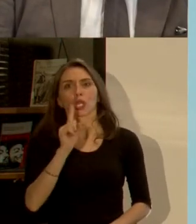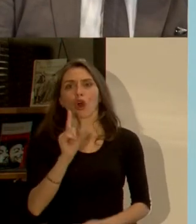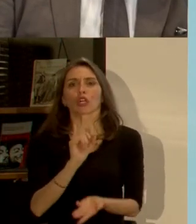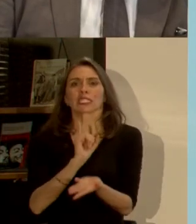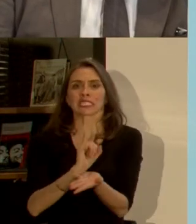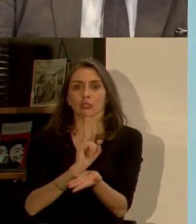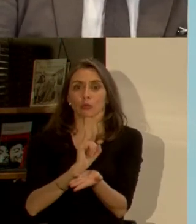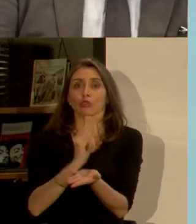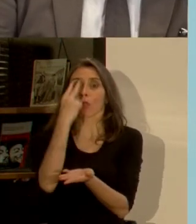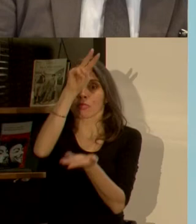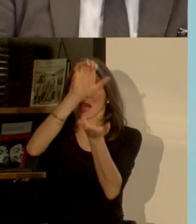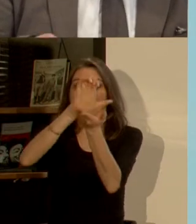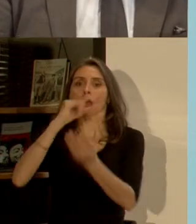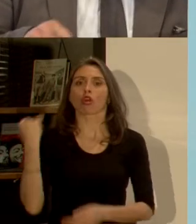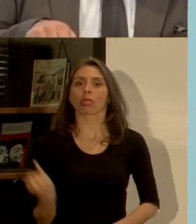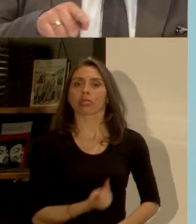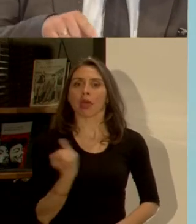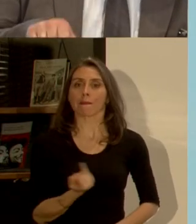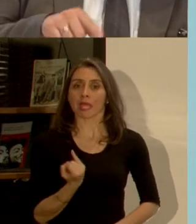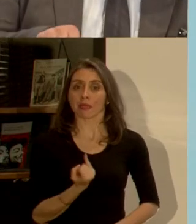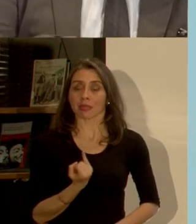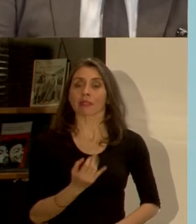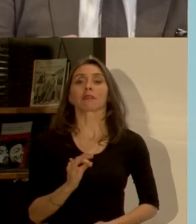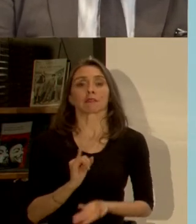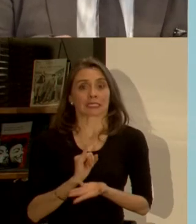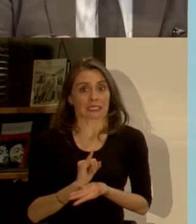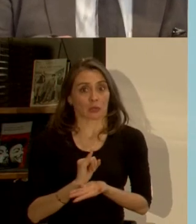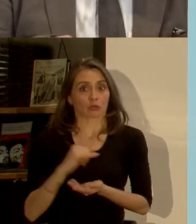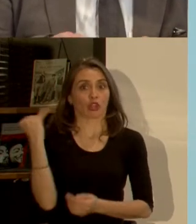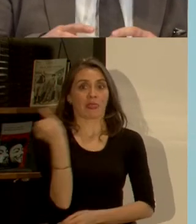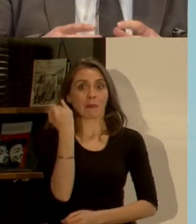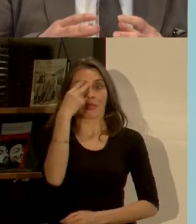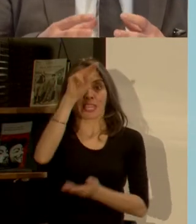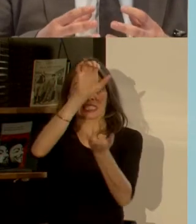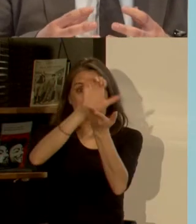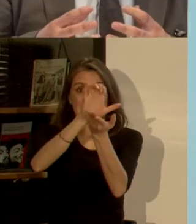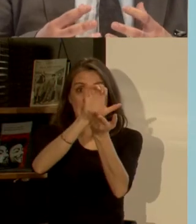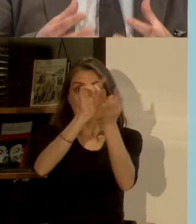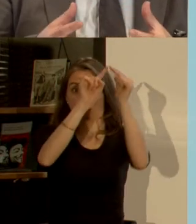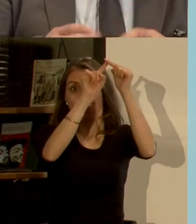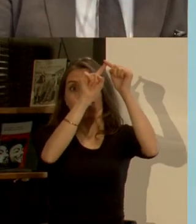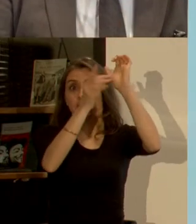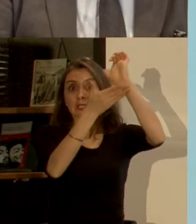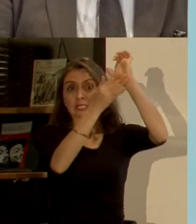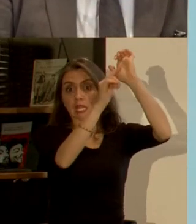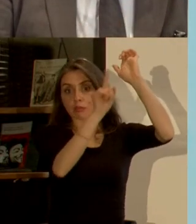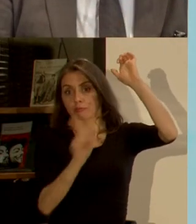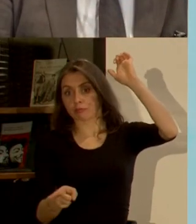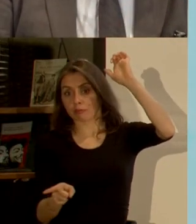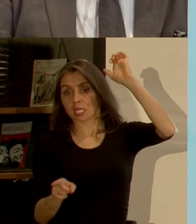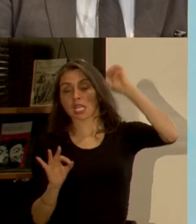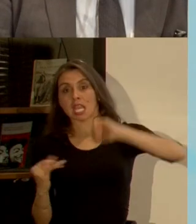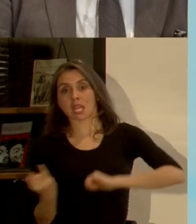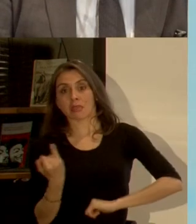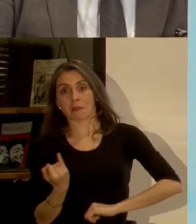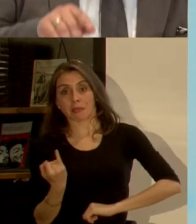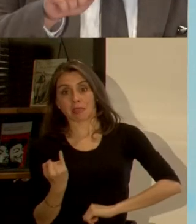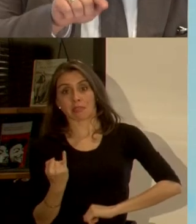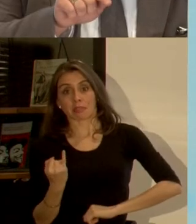autónomo del Estado y como órgano autónomo del Estado con una condición especial de independencia